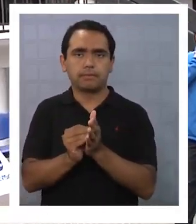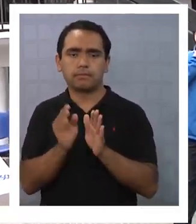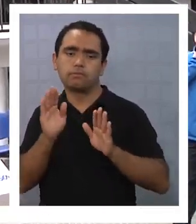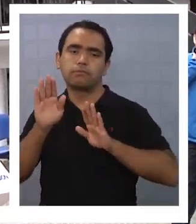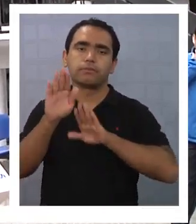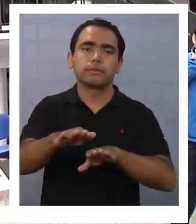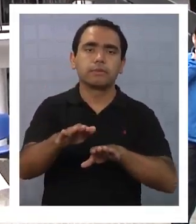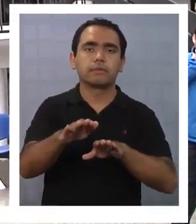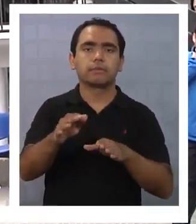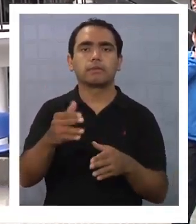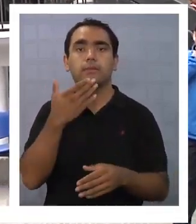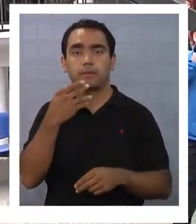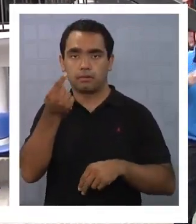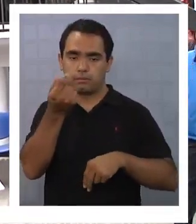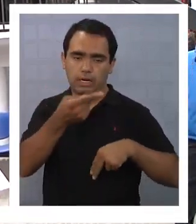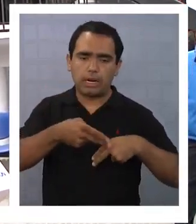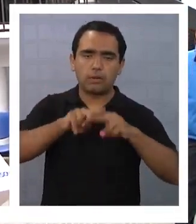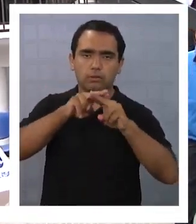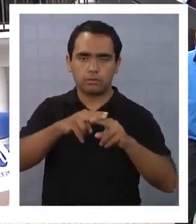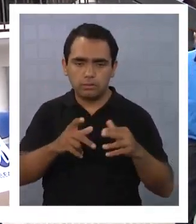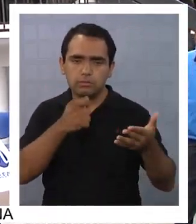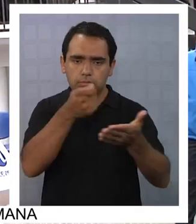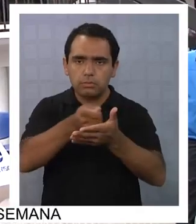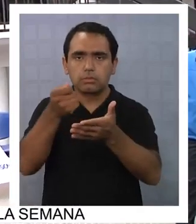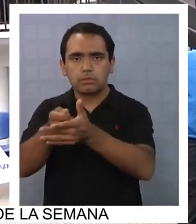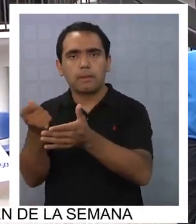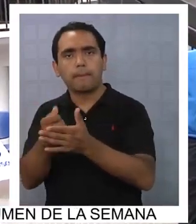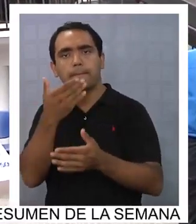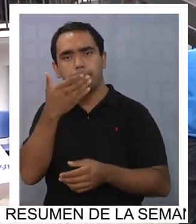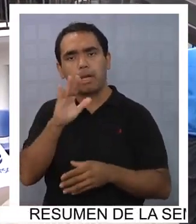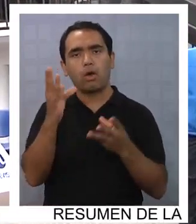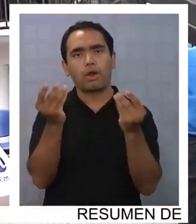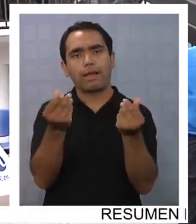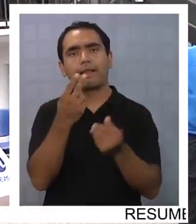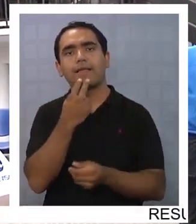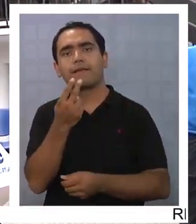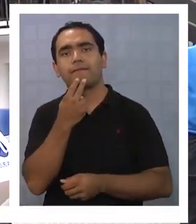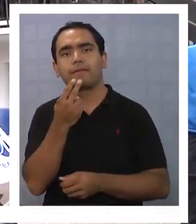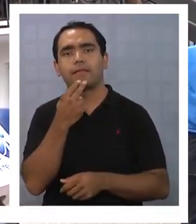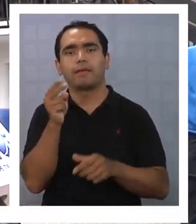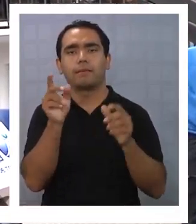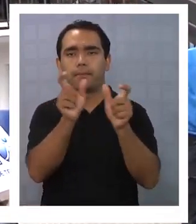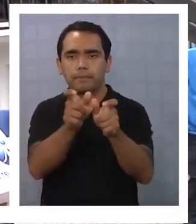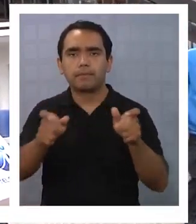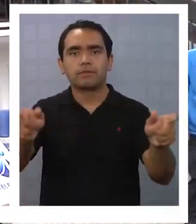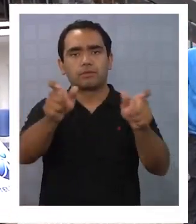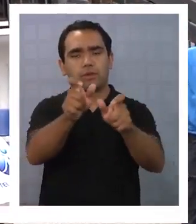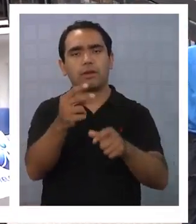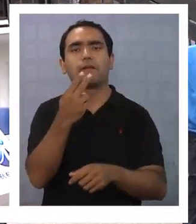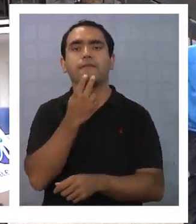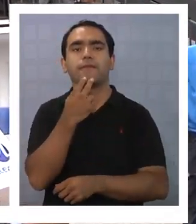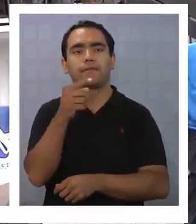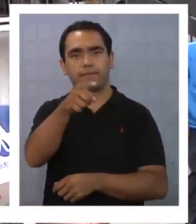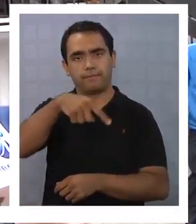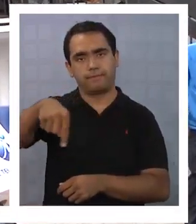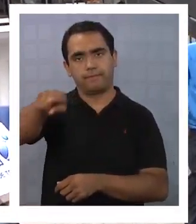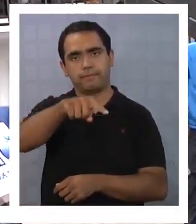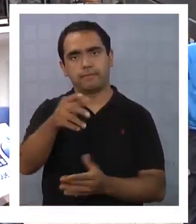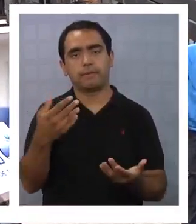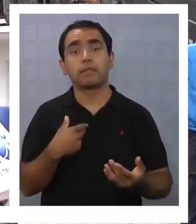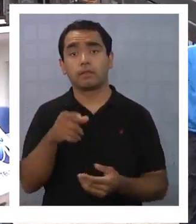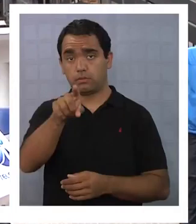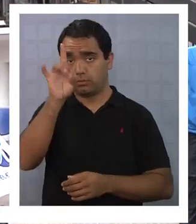con el fin de también entregar recursos y que podamos mejorar la calidad de vida de los vecinos que viven. Ustedes saben que hace